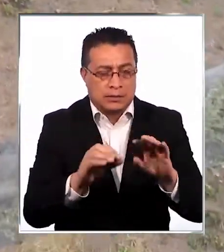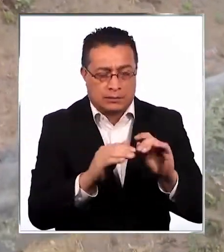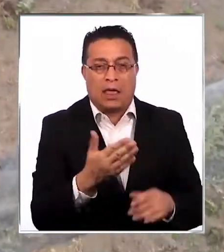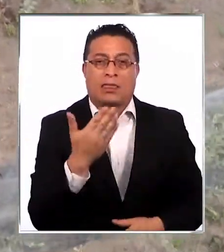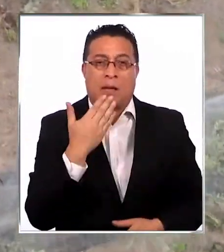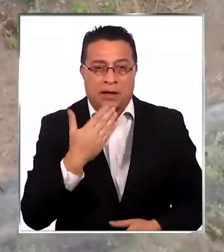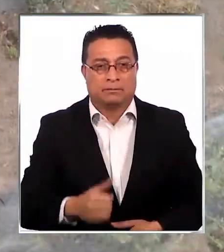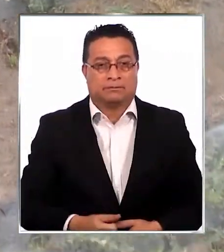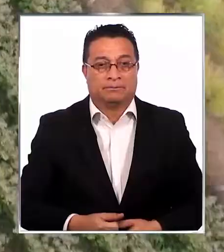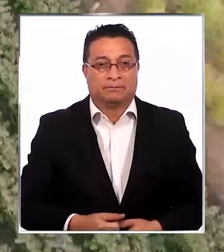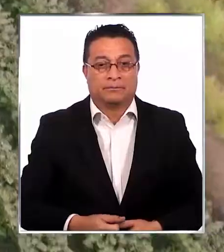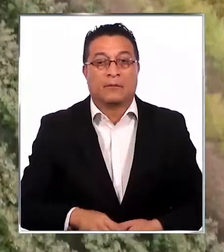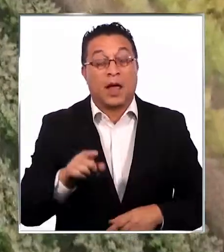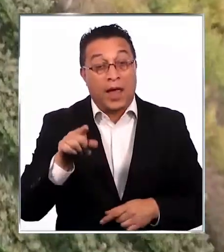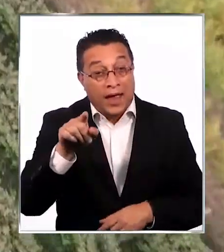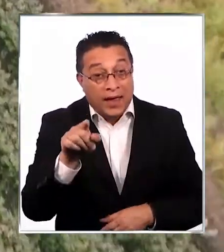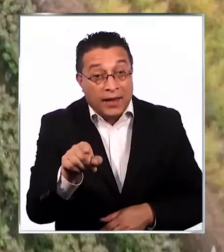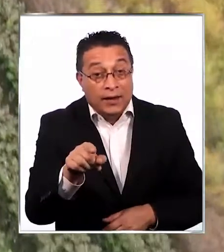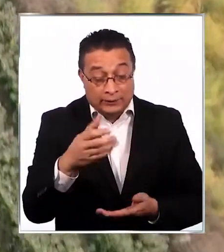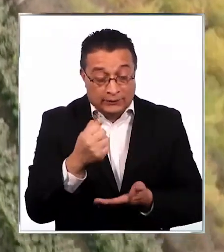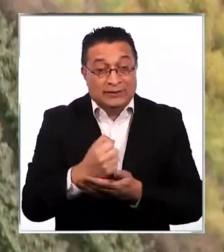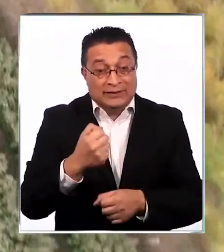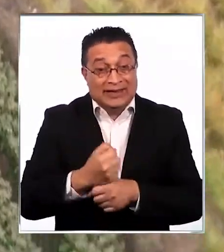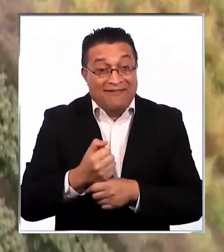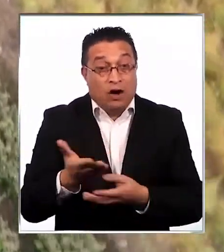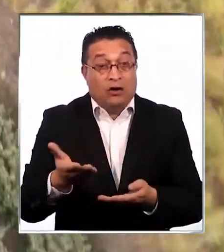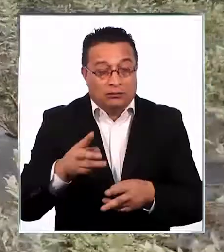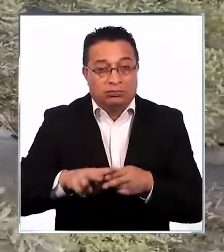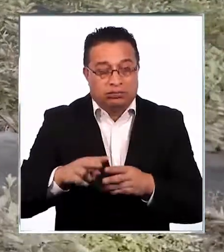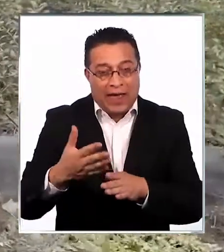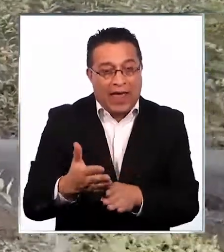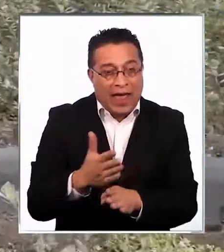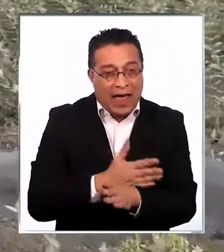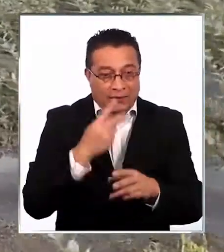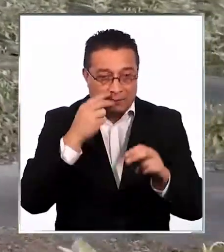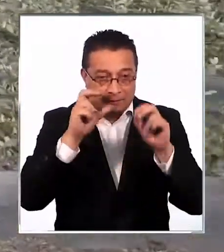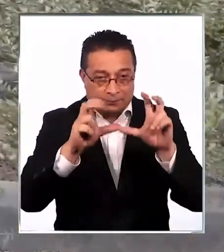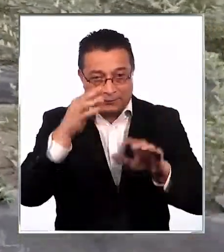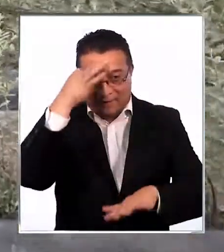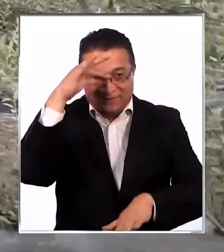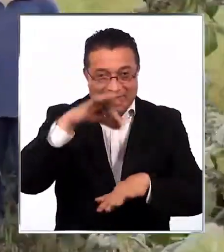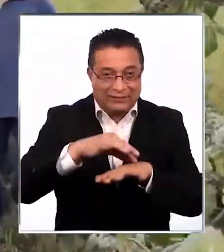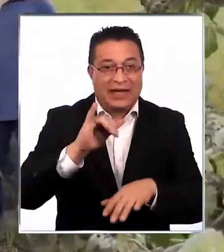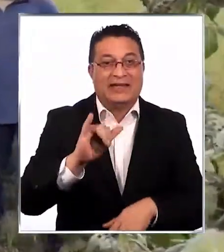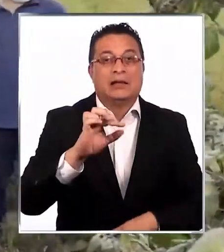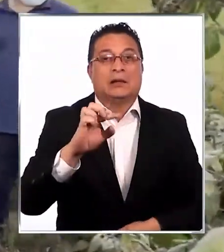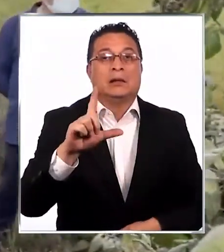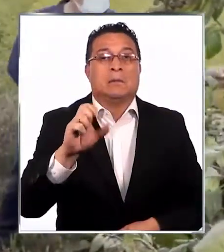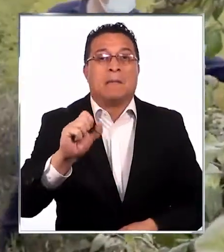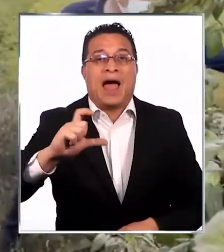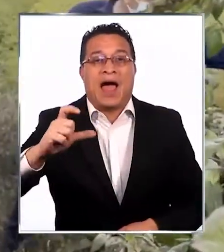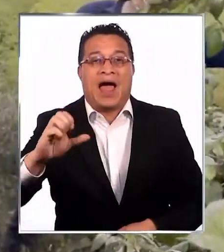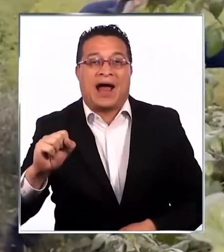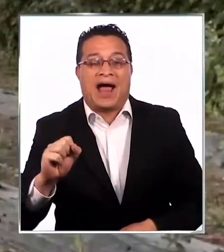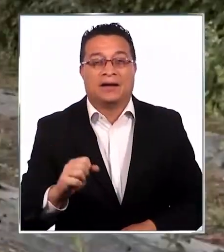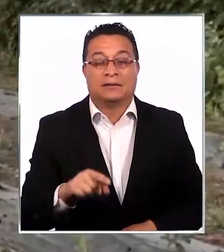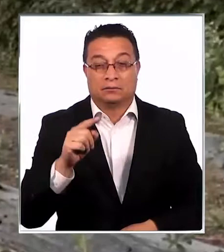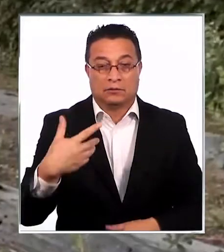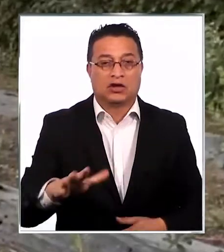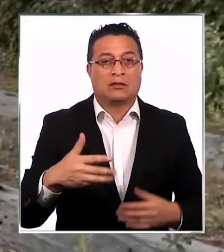Es parte del trabajo que realiza la Red de Alerta Temprana de Enfermedades y Plagas. Ya vamos sumando 750